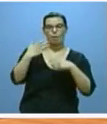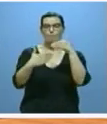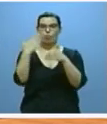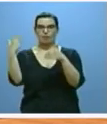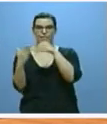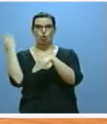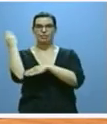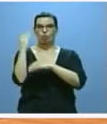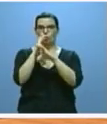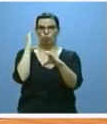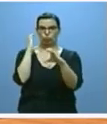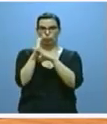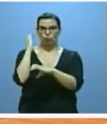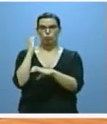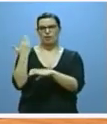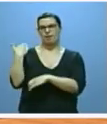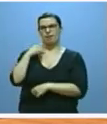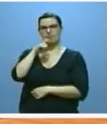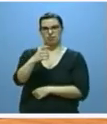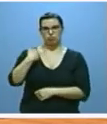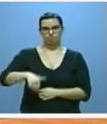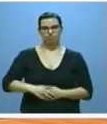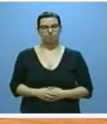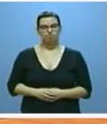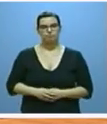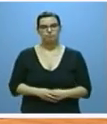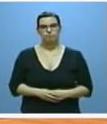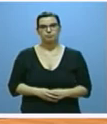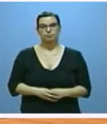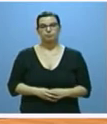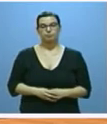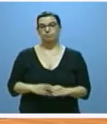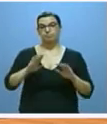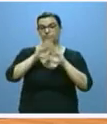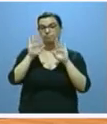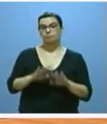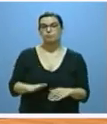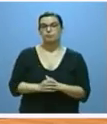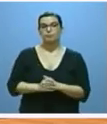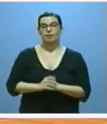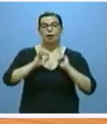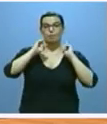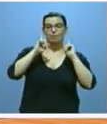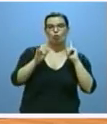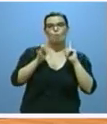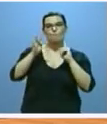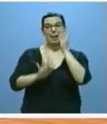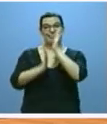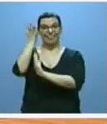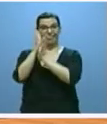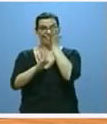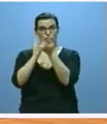estaciones de autobuses que en su momento anunciamos. Finalmente la prevención y la lucha contra los incendios